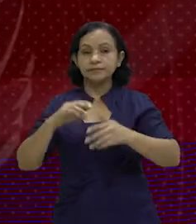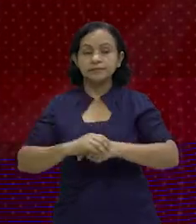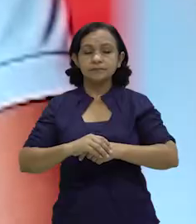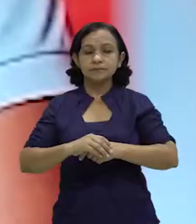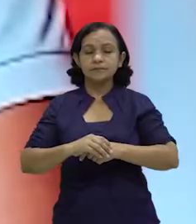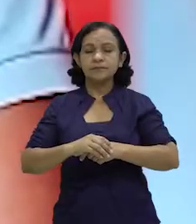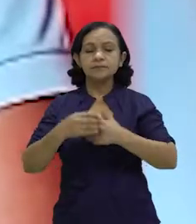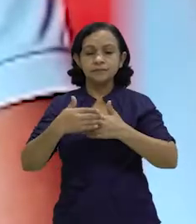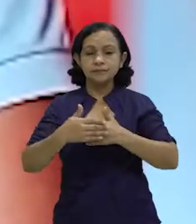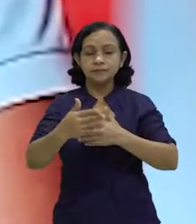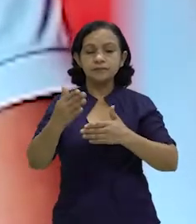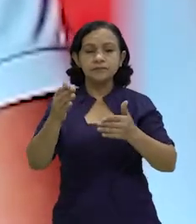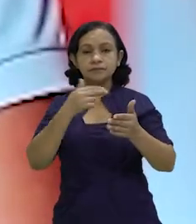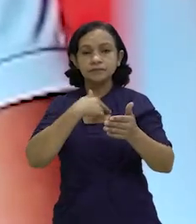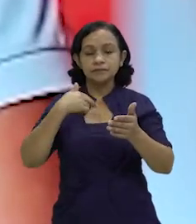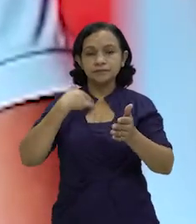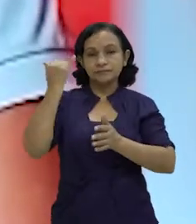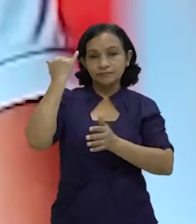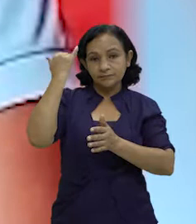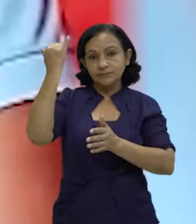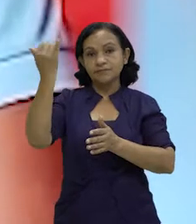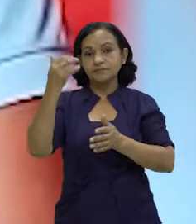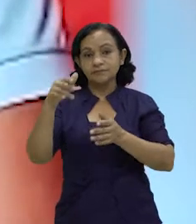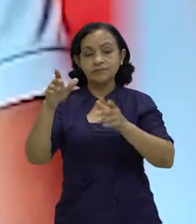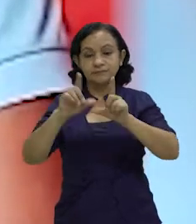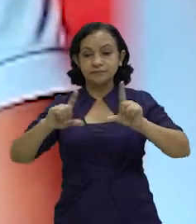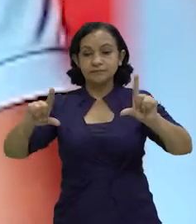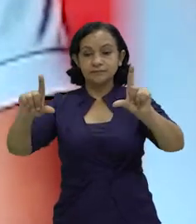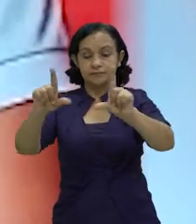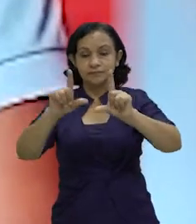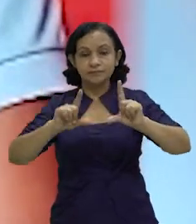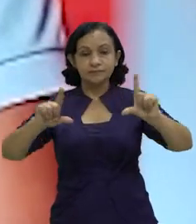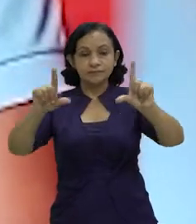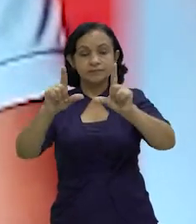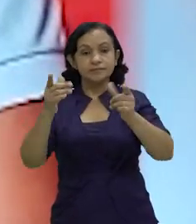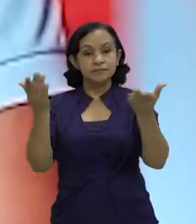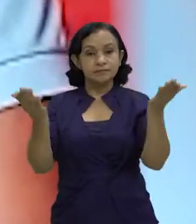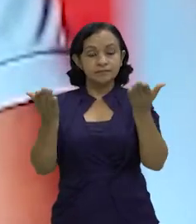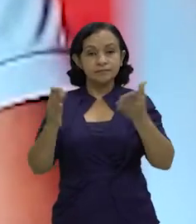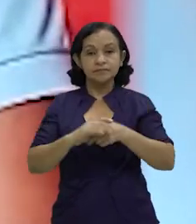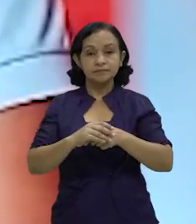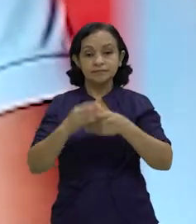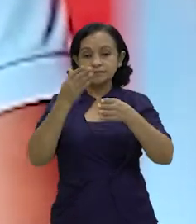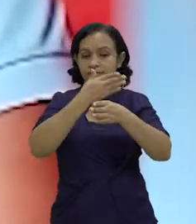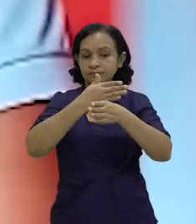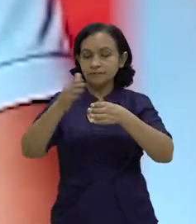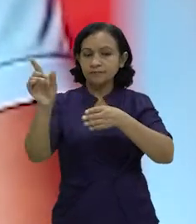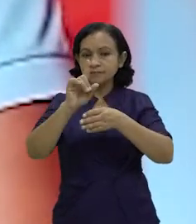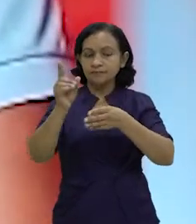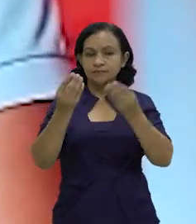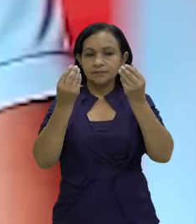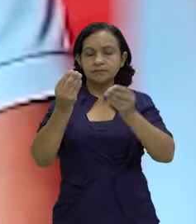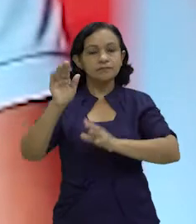comunidades. Nosotros nos adecuamos de manera creativa a estos espacios que nos corresponden, ¿verdad?, no aislados, más